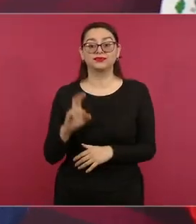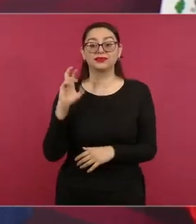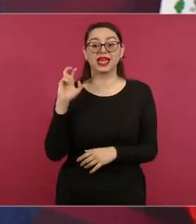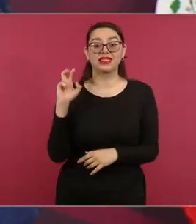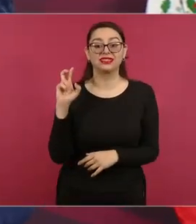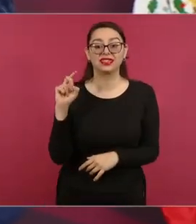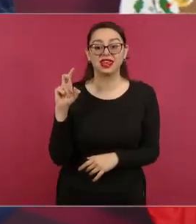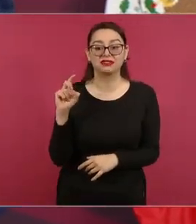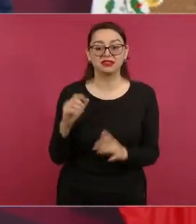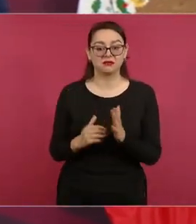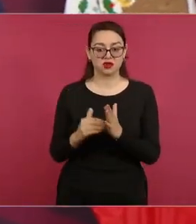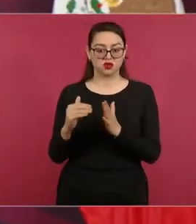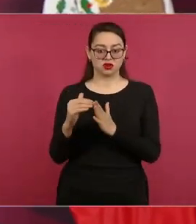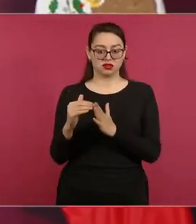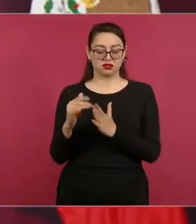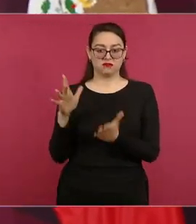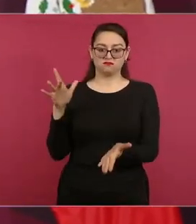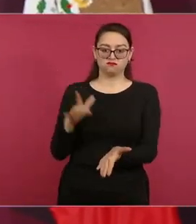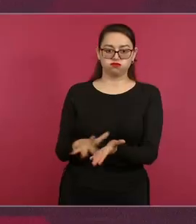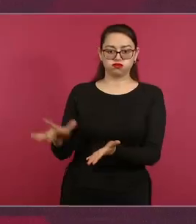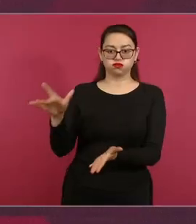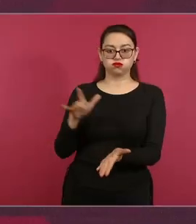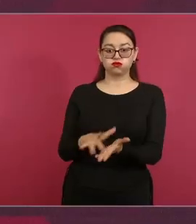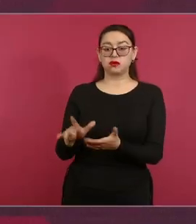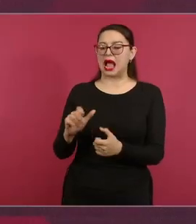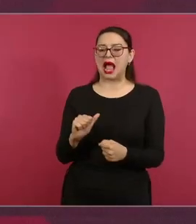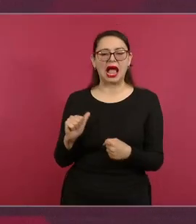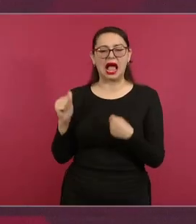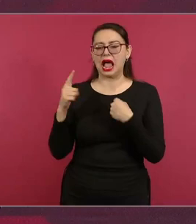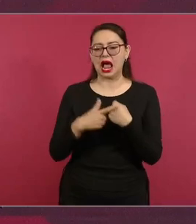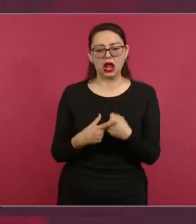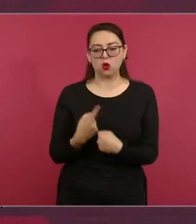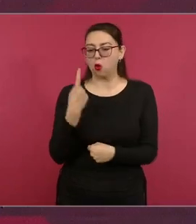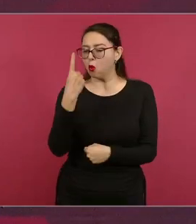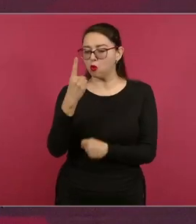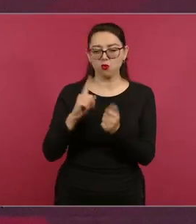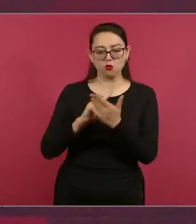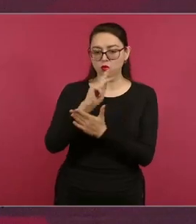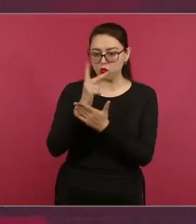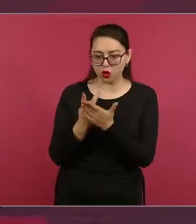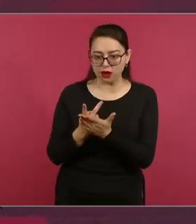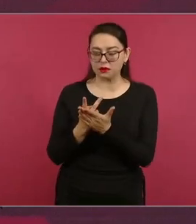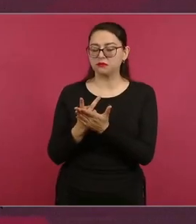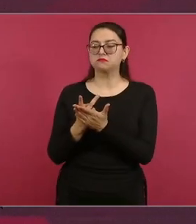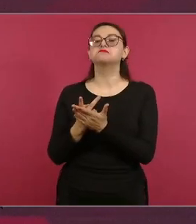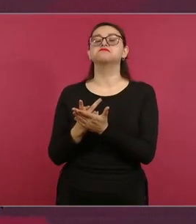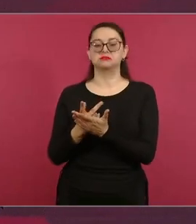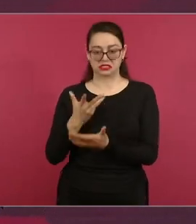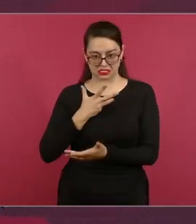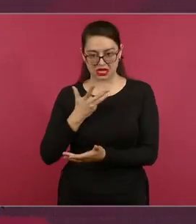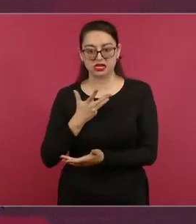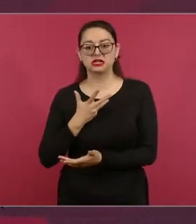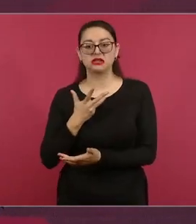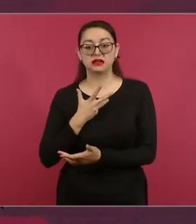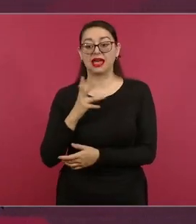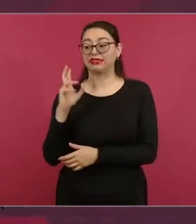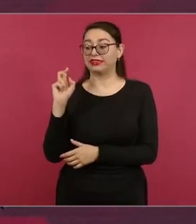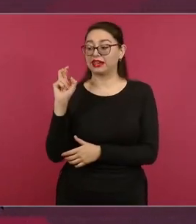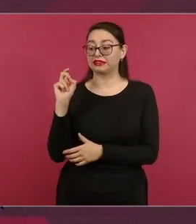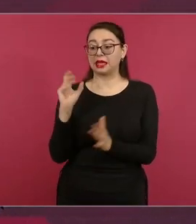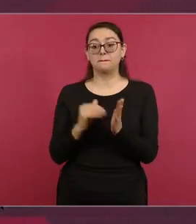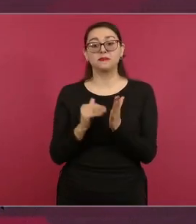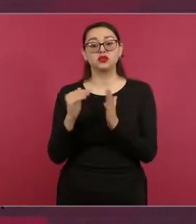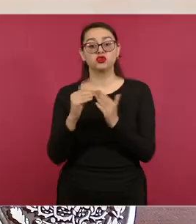sea una pequeña ayuda, le llega a 30